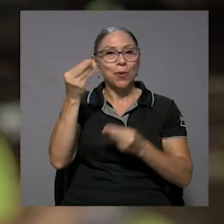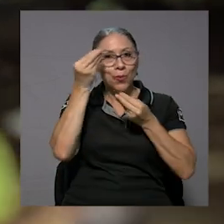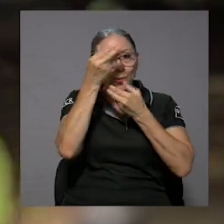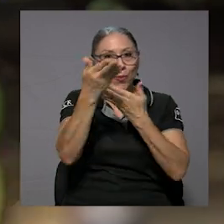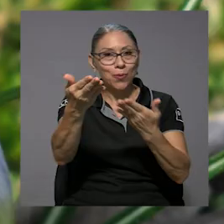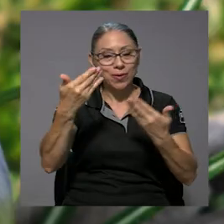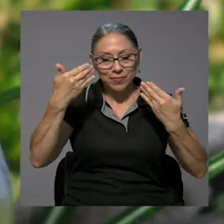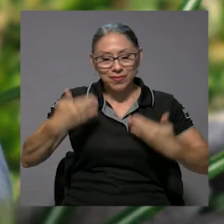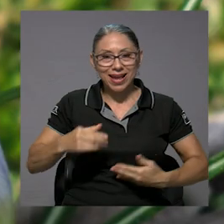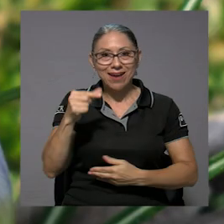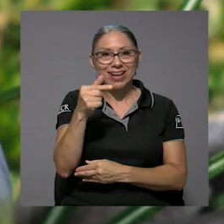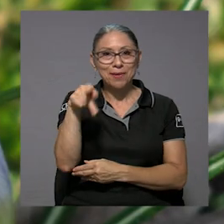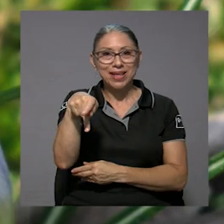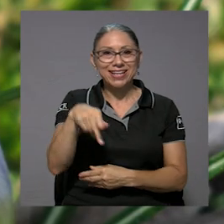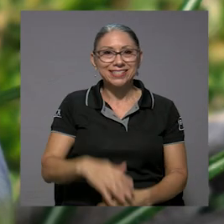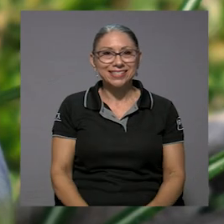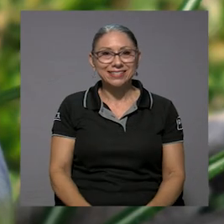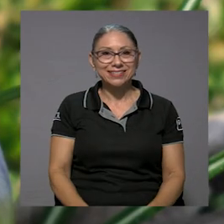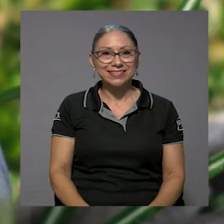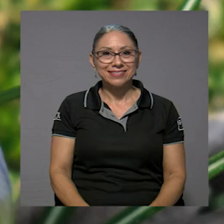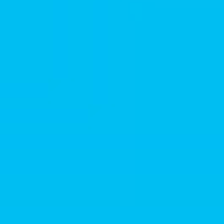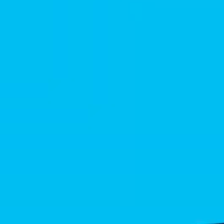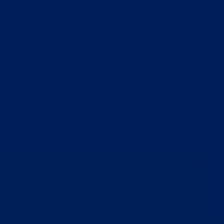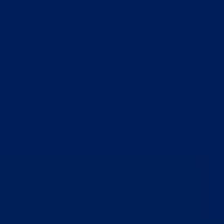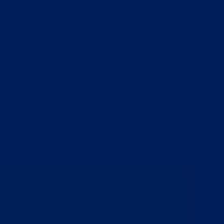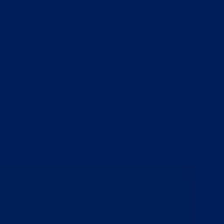Para Desde la U, reportó Gabriela Pérez.